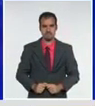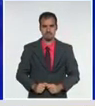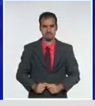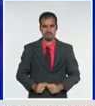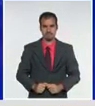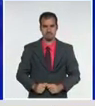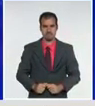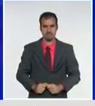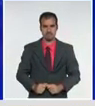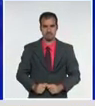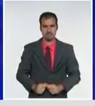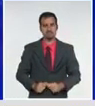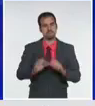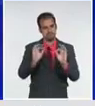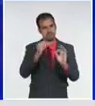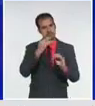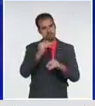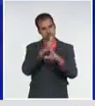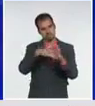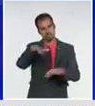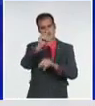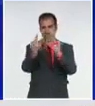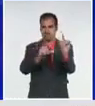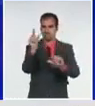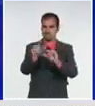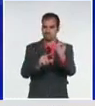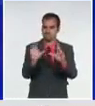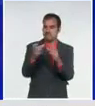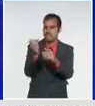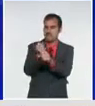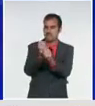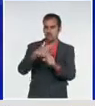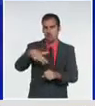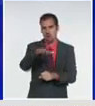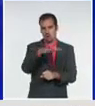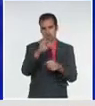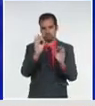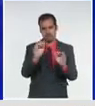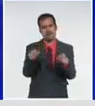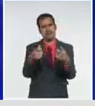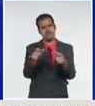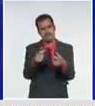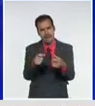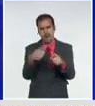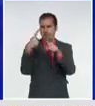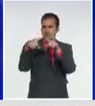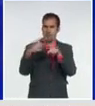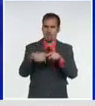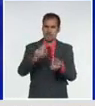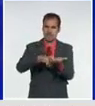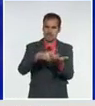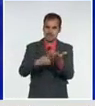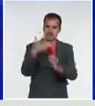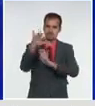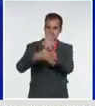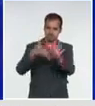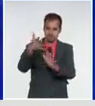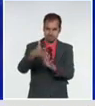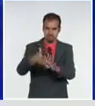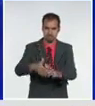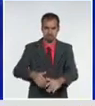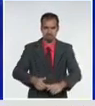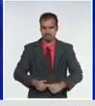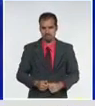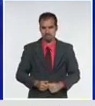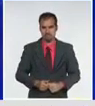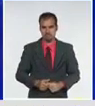todos los días nos acompaña y posibilita la transmisión incluyendo la radio, al intérprete de lengua de señas y a